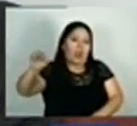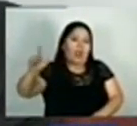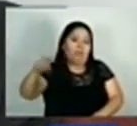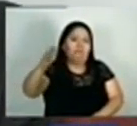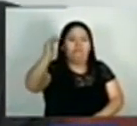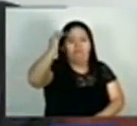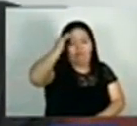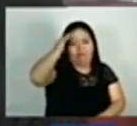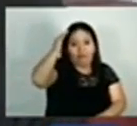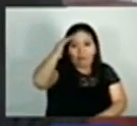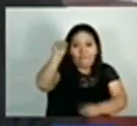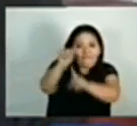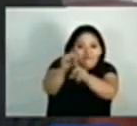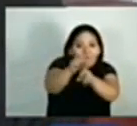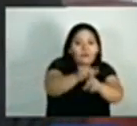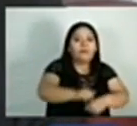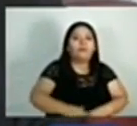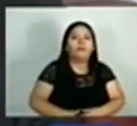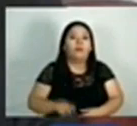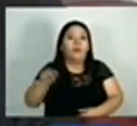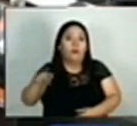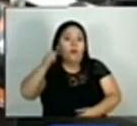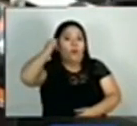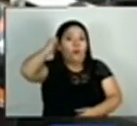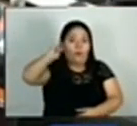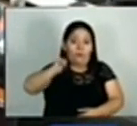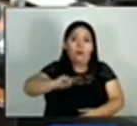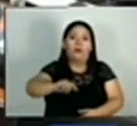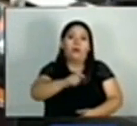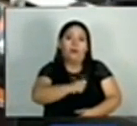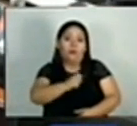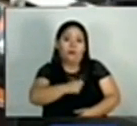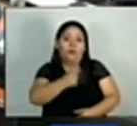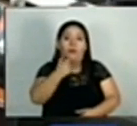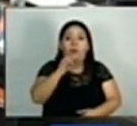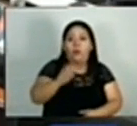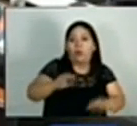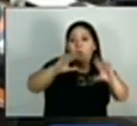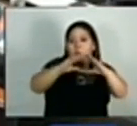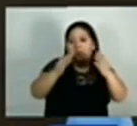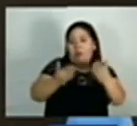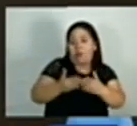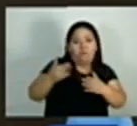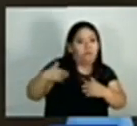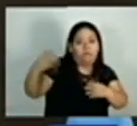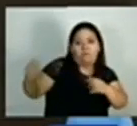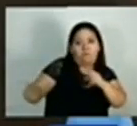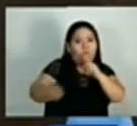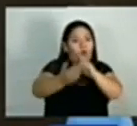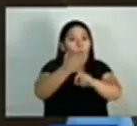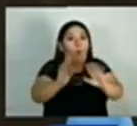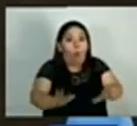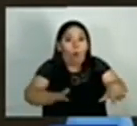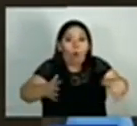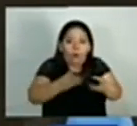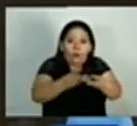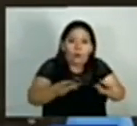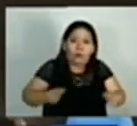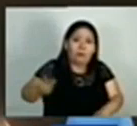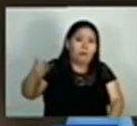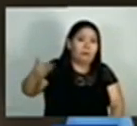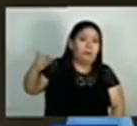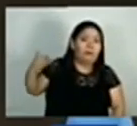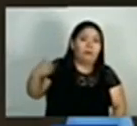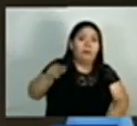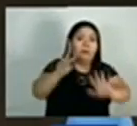al mundo y ha sabido engañarle. El diplomático también lamentó que la comunidad internacional no tuviera éxito en resolver este conflicto que data desde hace